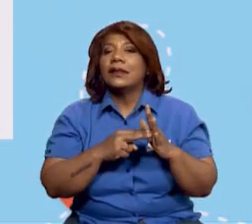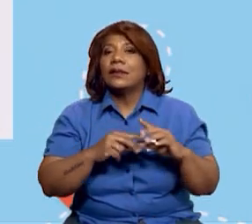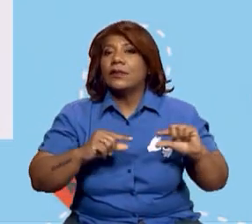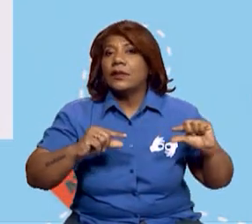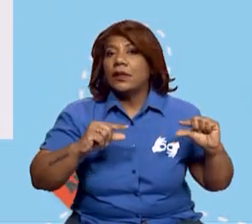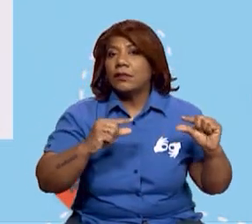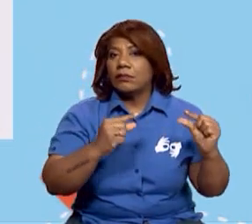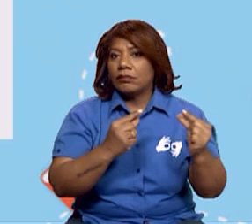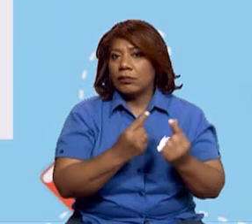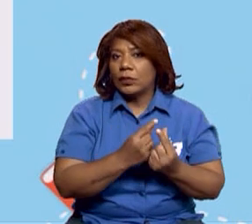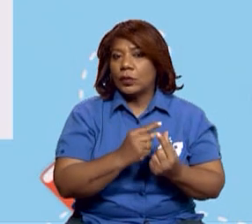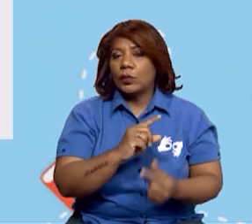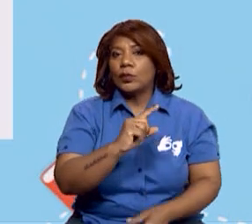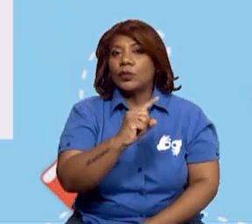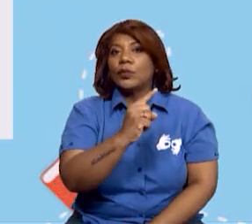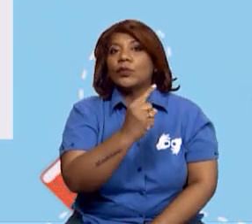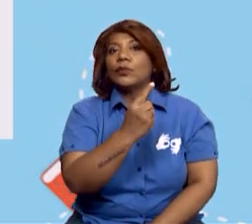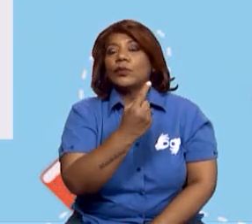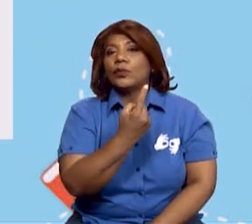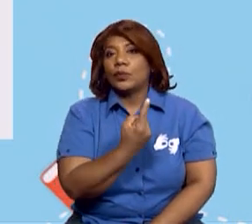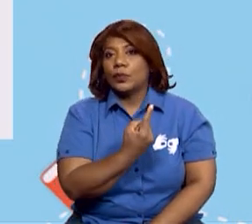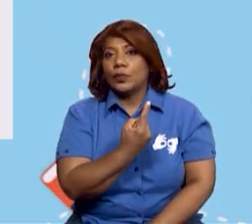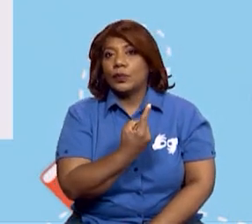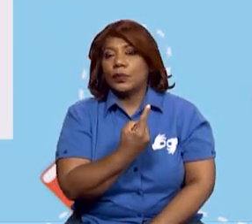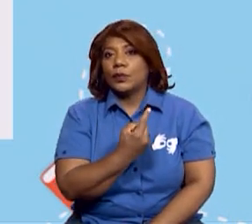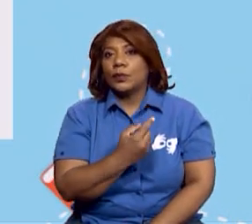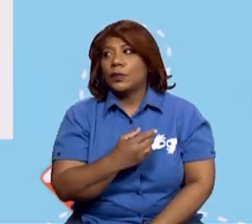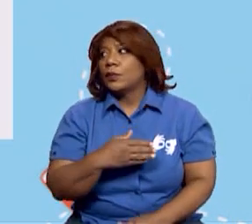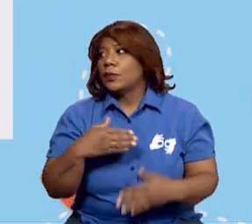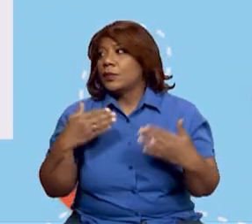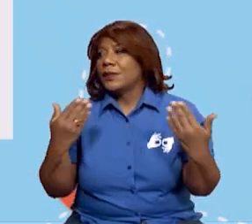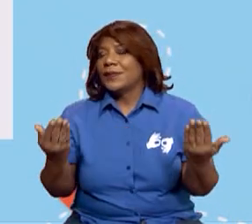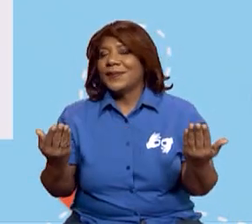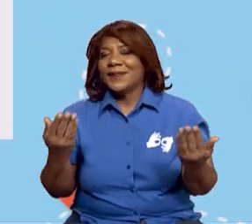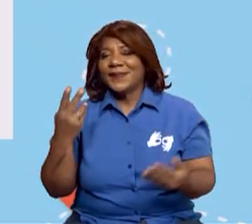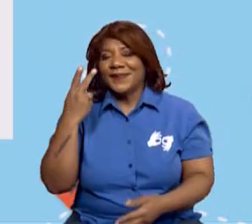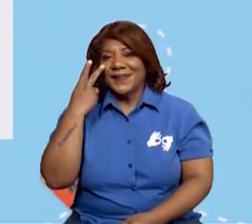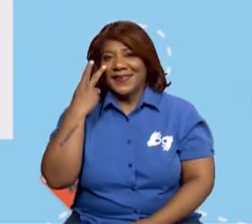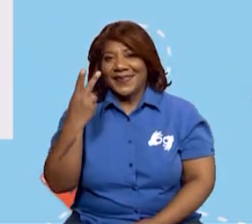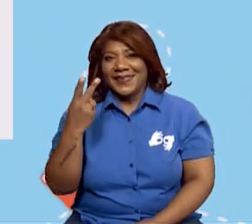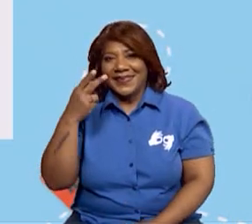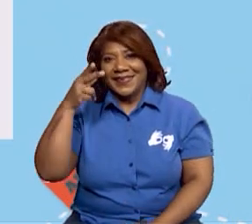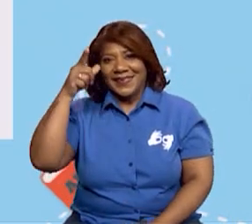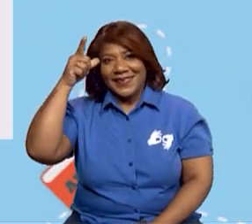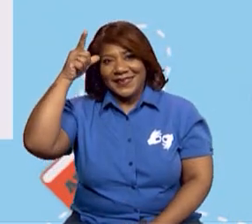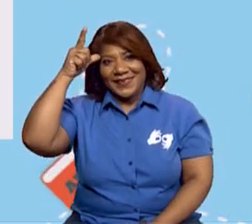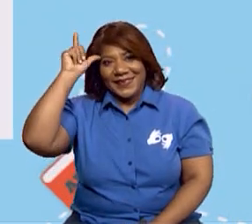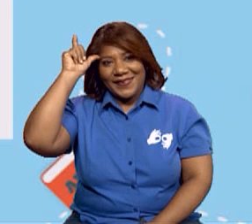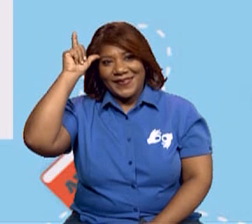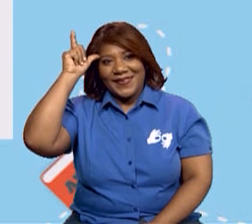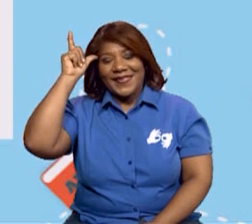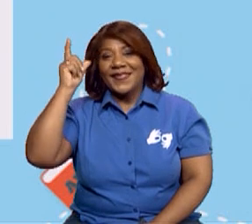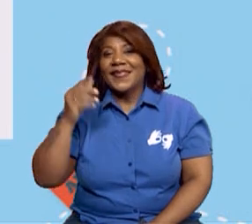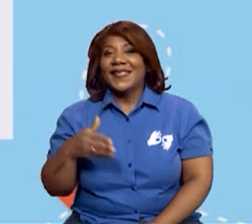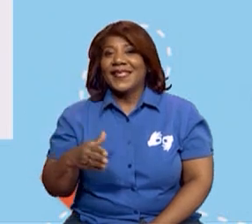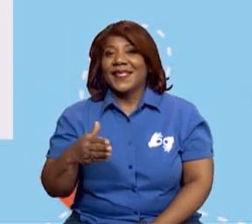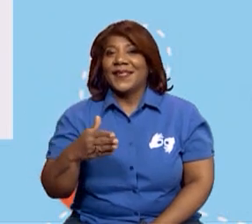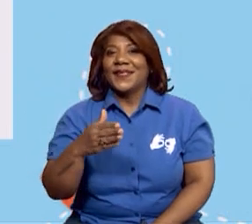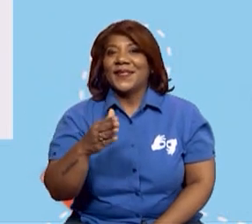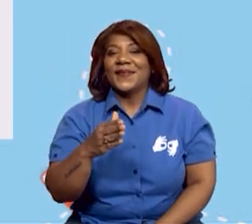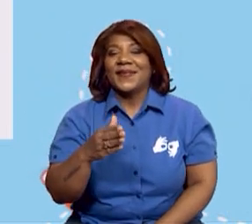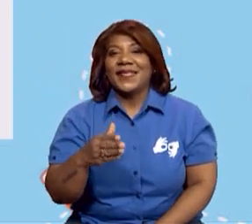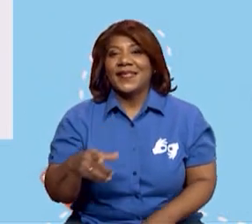Aquí vemos, ¿qué tenemos aquí en la imagen? Una vaca, unos mariscos y